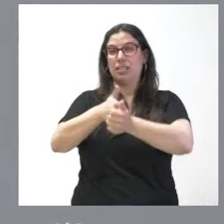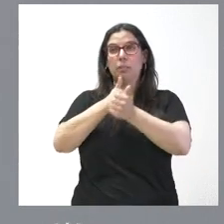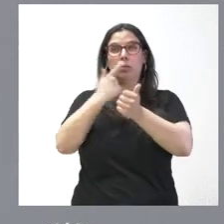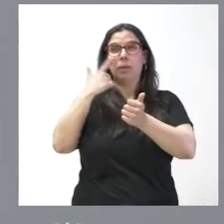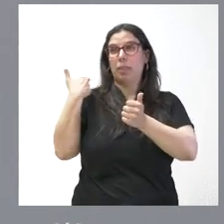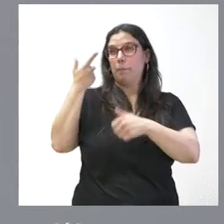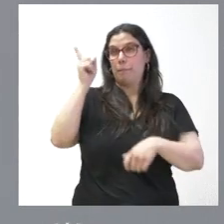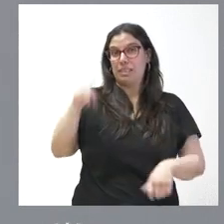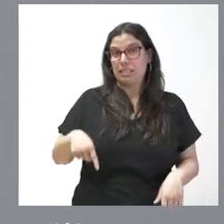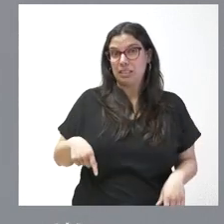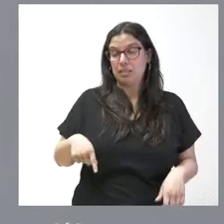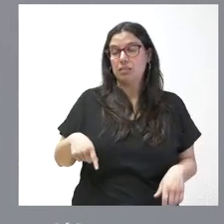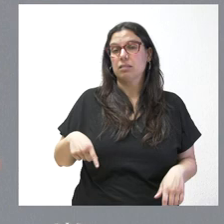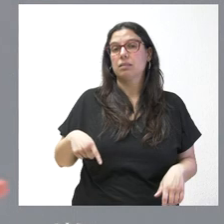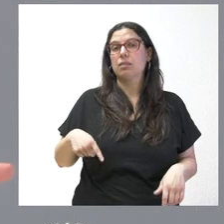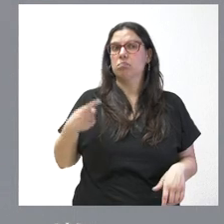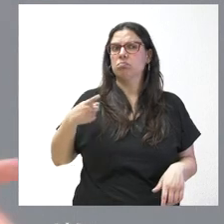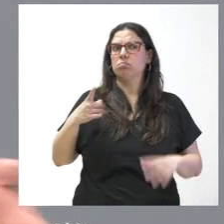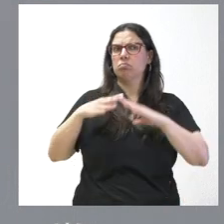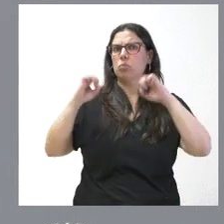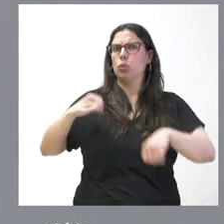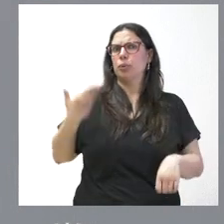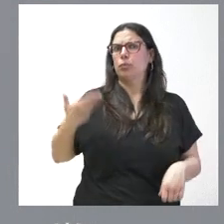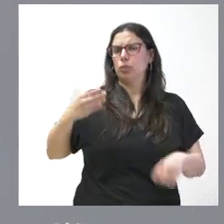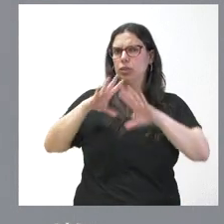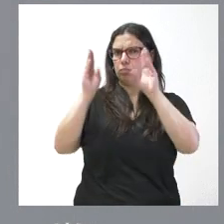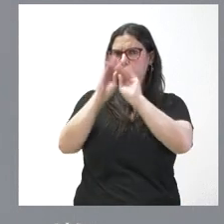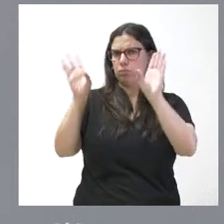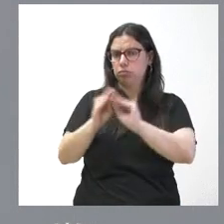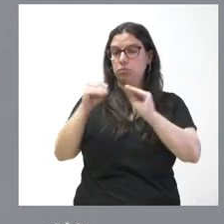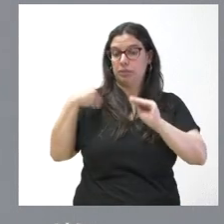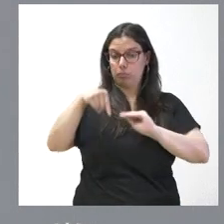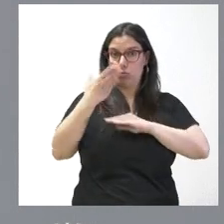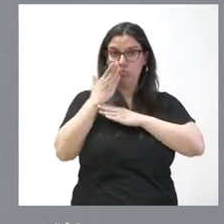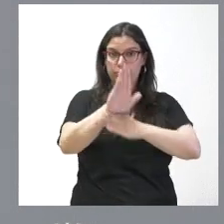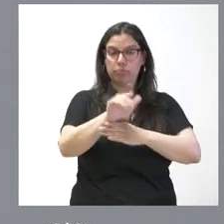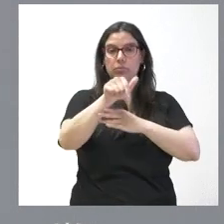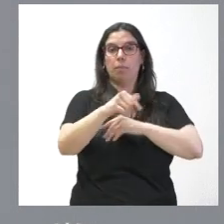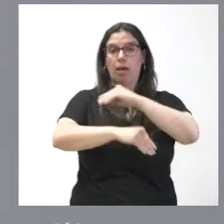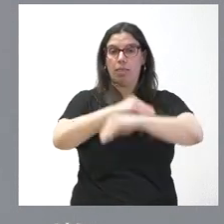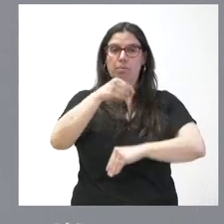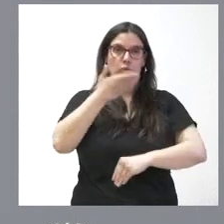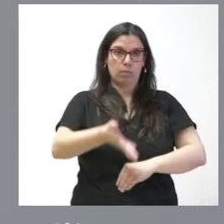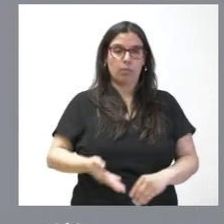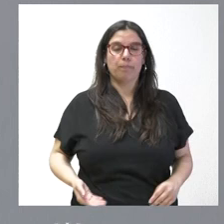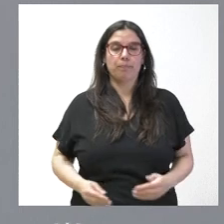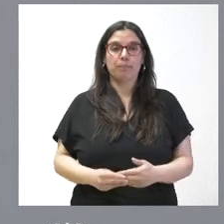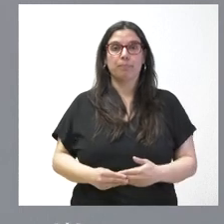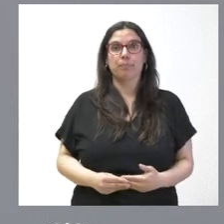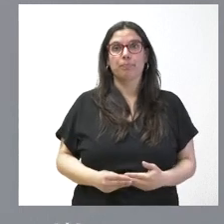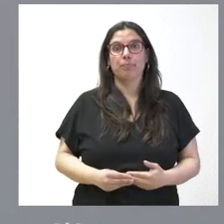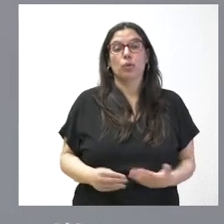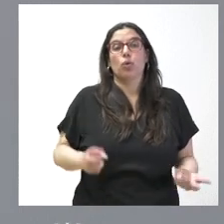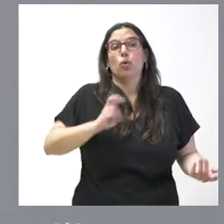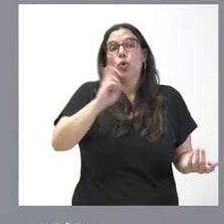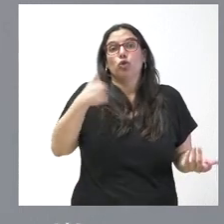mes pasado y tuvo importantes acuerdos y este que traemos aquí para llevarse a cabo es uno de ellos en otros pues